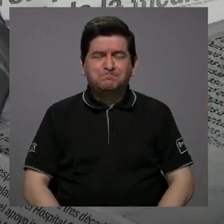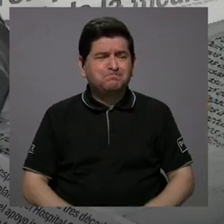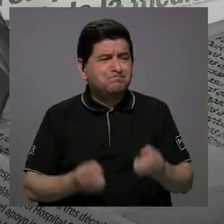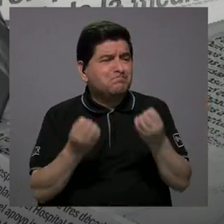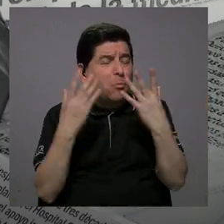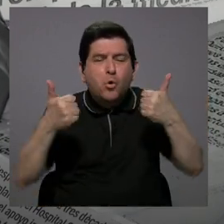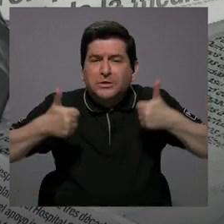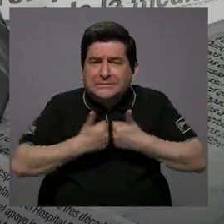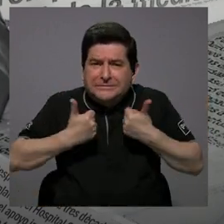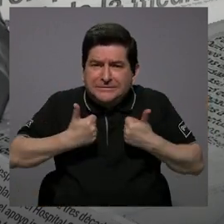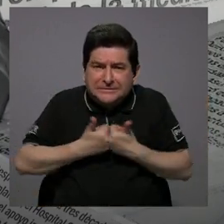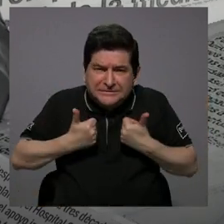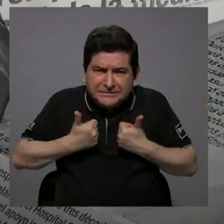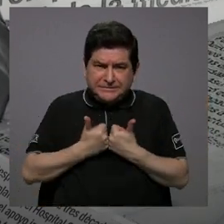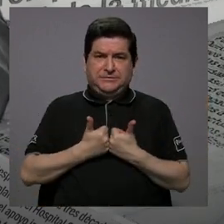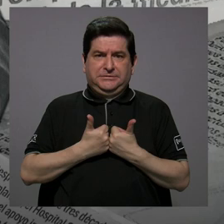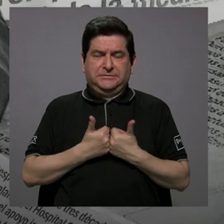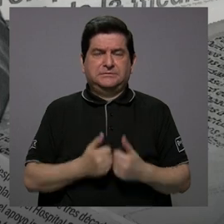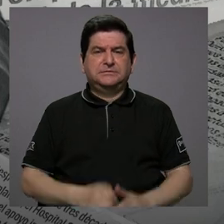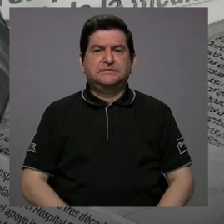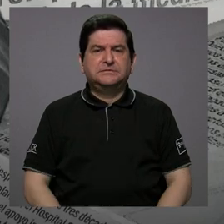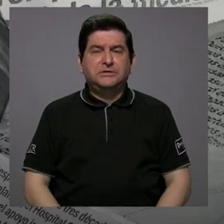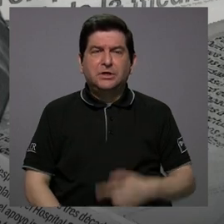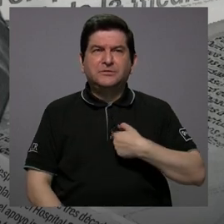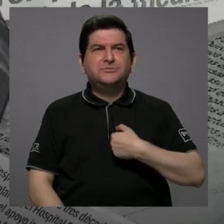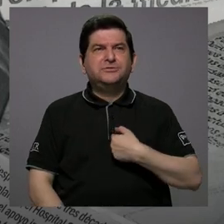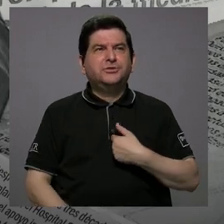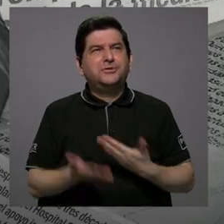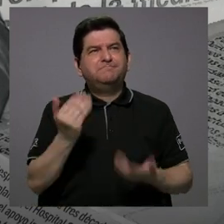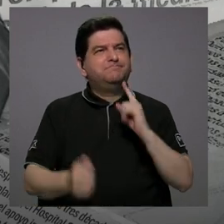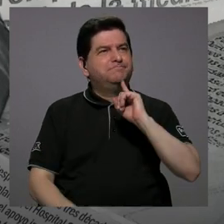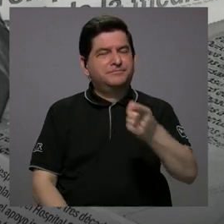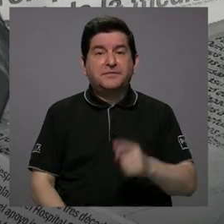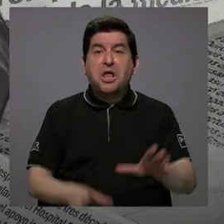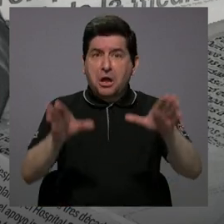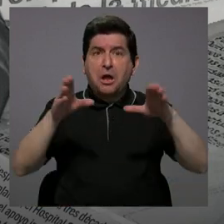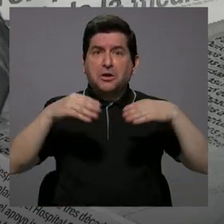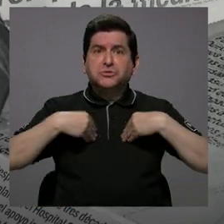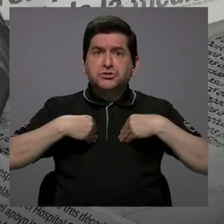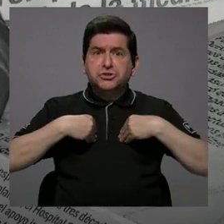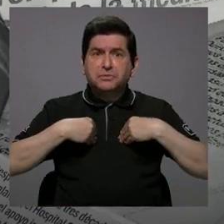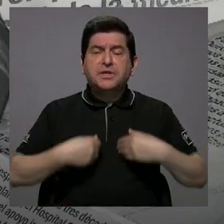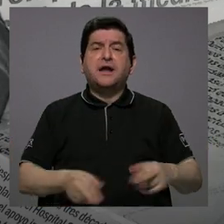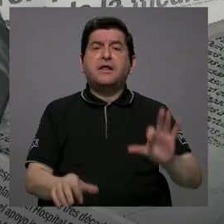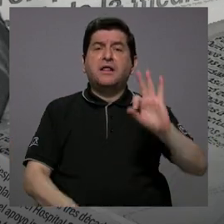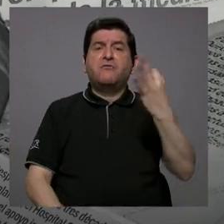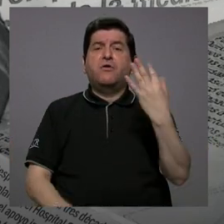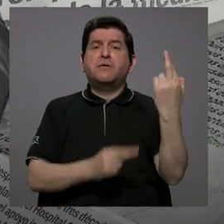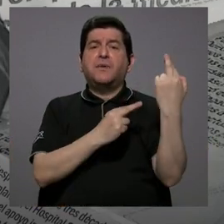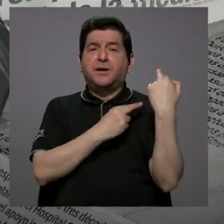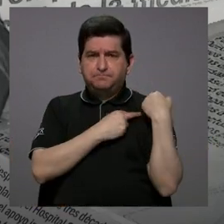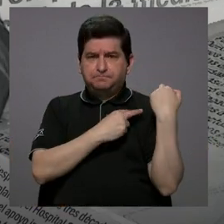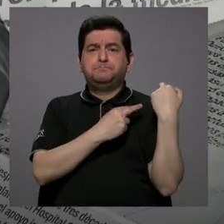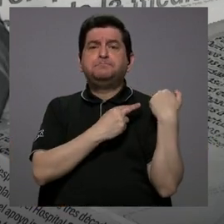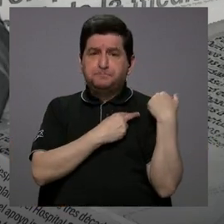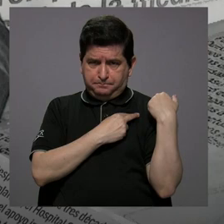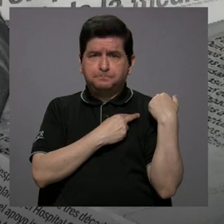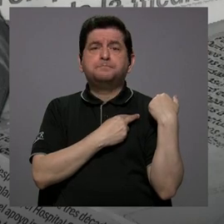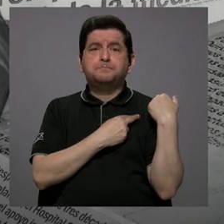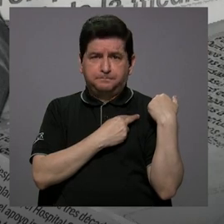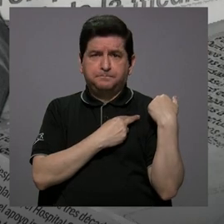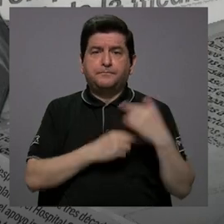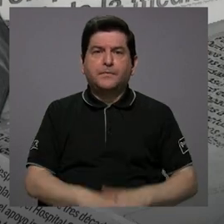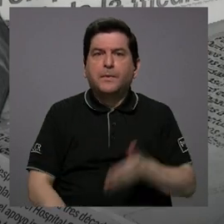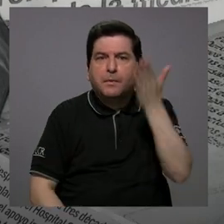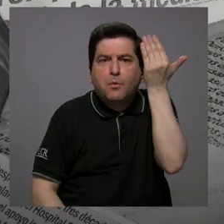muchos retos, hay muchos retos y yo diría que los estamos asumiendo con responsabilidad. O sea, con responsabilidad